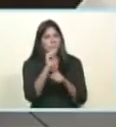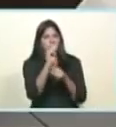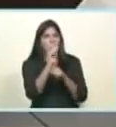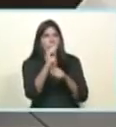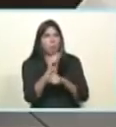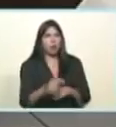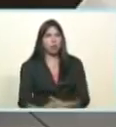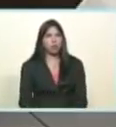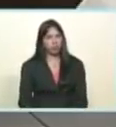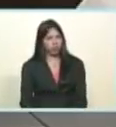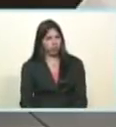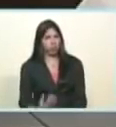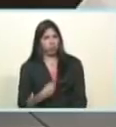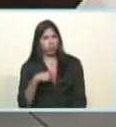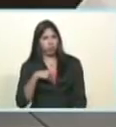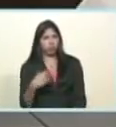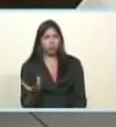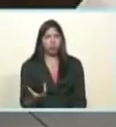despreciándolo.